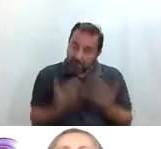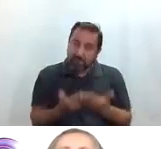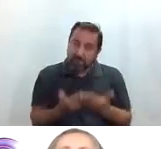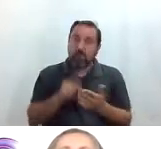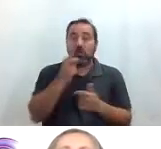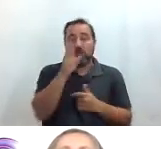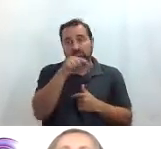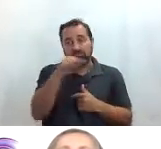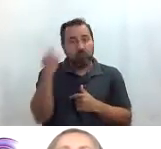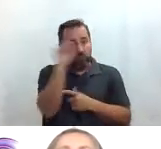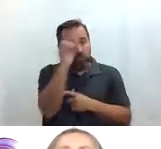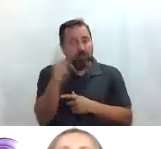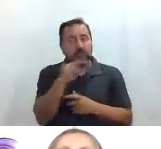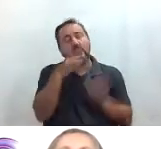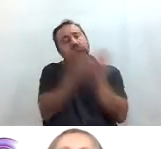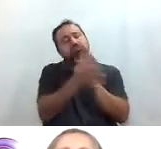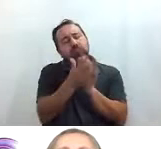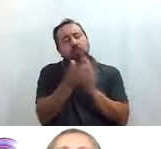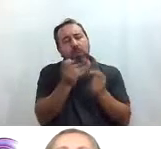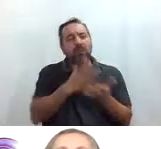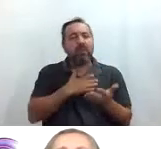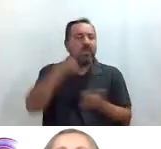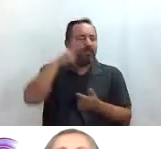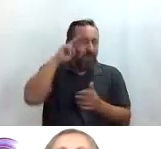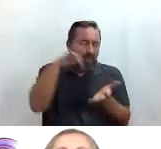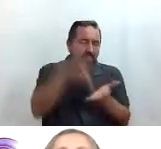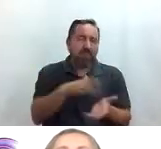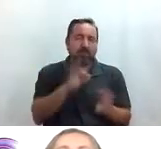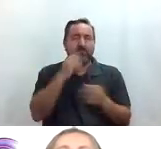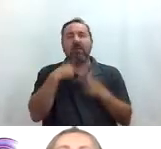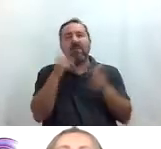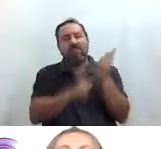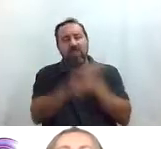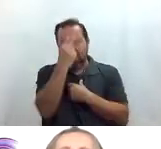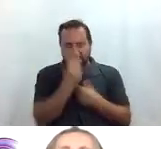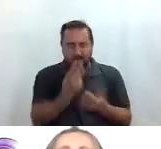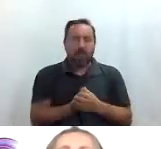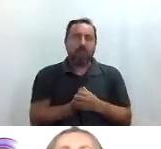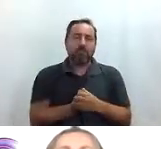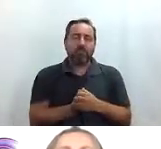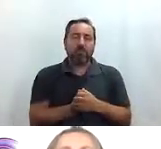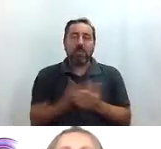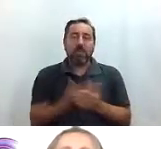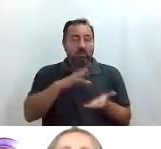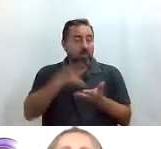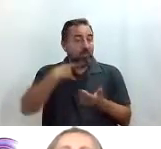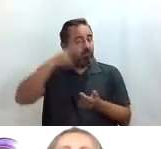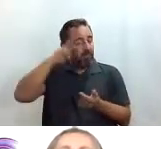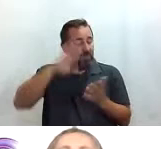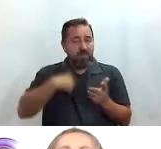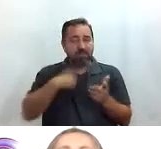ponentes para pues hablar un poquito de mi experiencia como viajera ciega de mi experiencia como